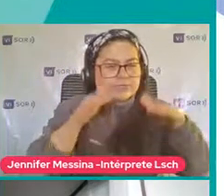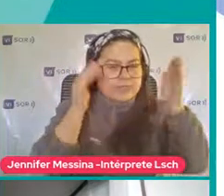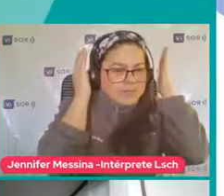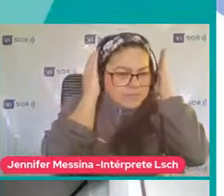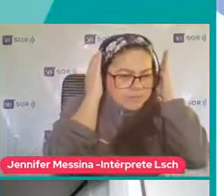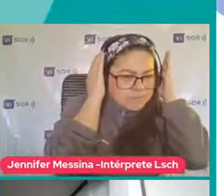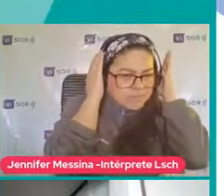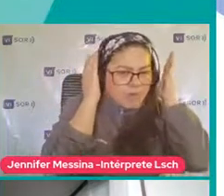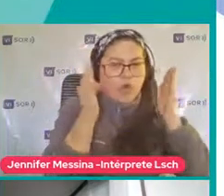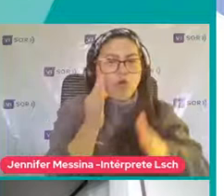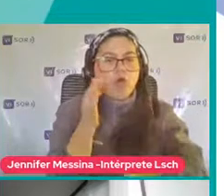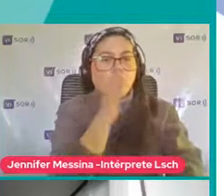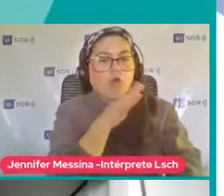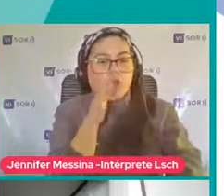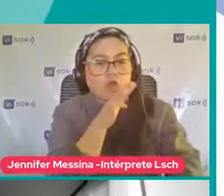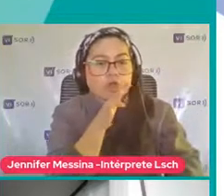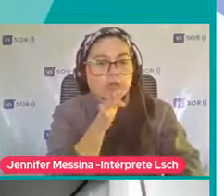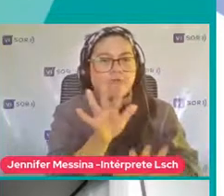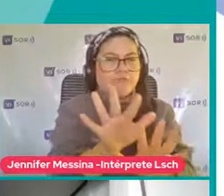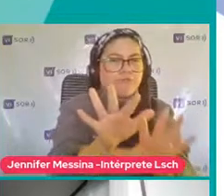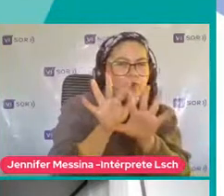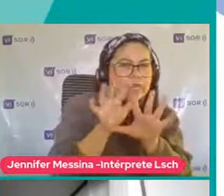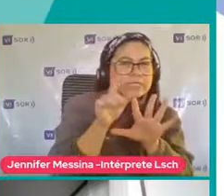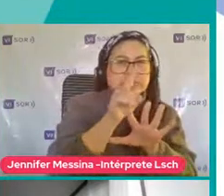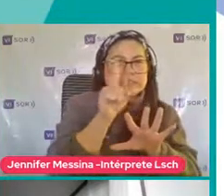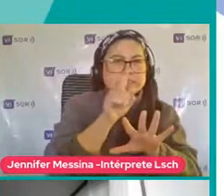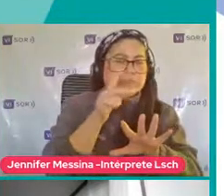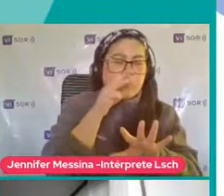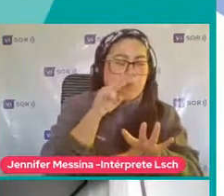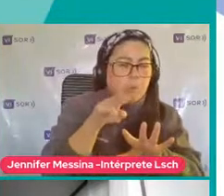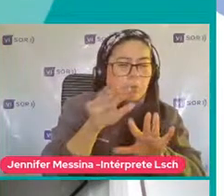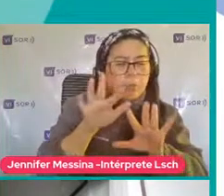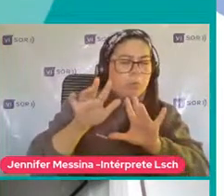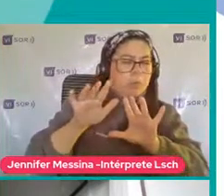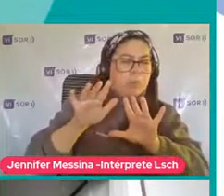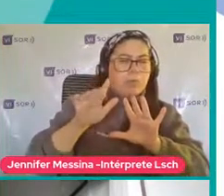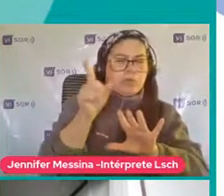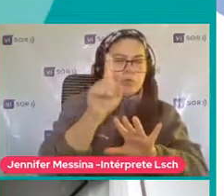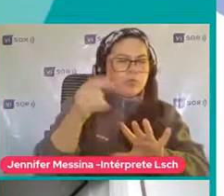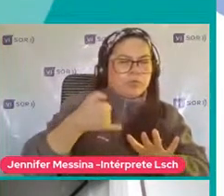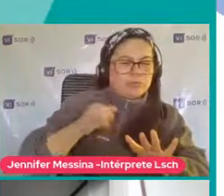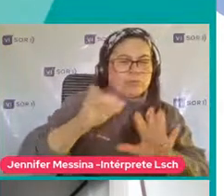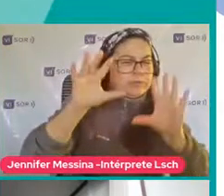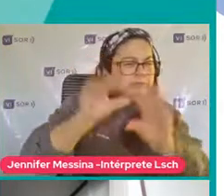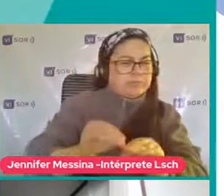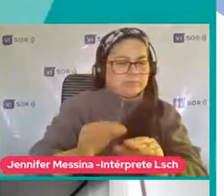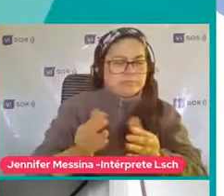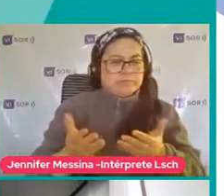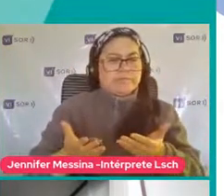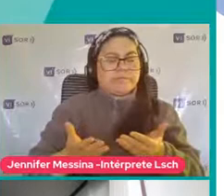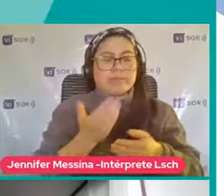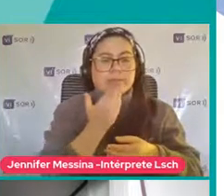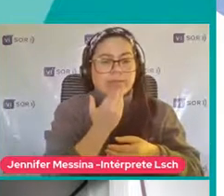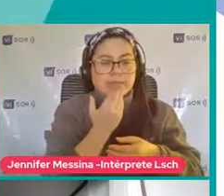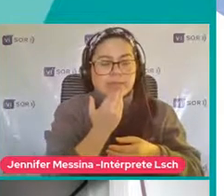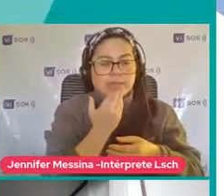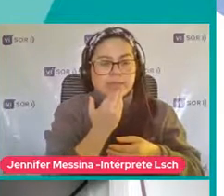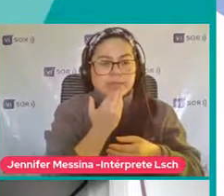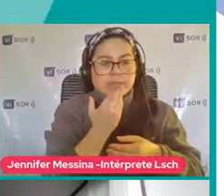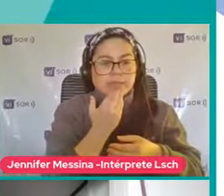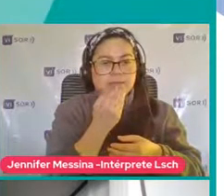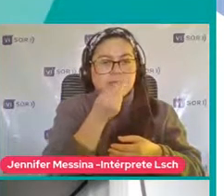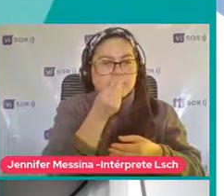colores Que resaltan Demasiado Sobre la visión Y también Los perturba Hay gustos